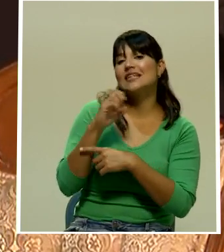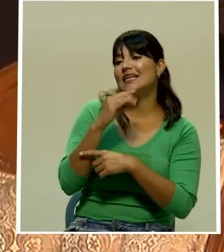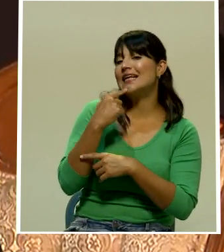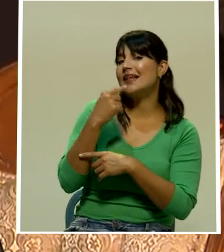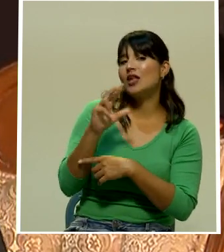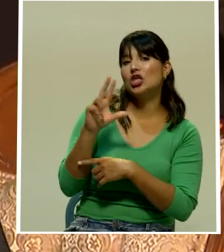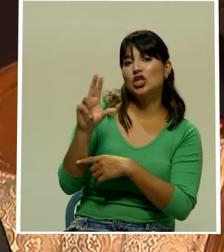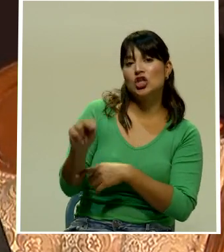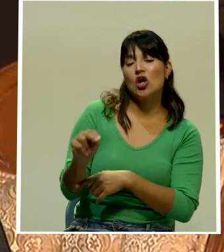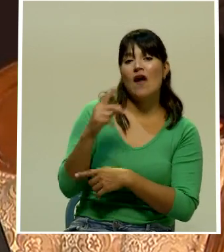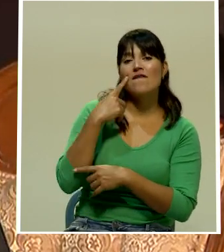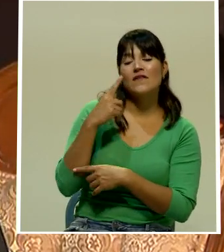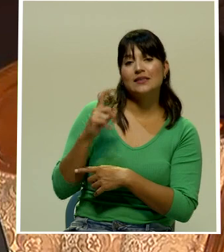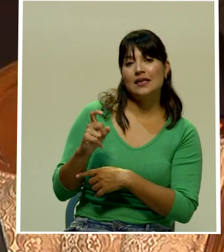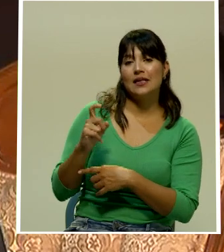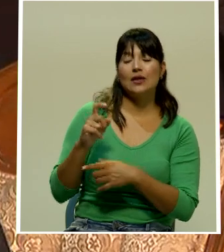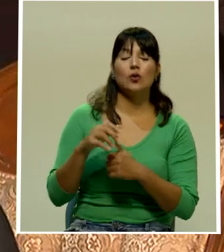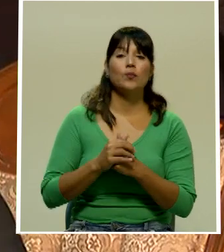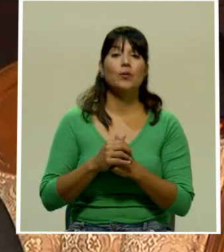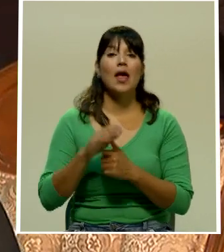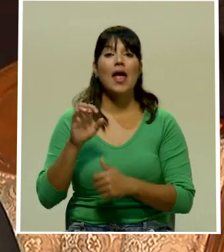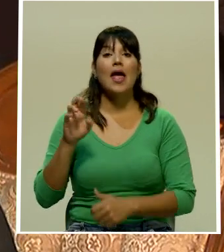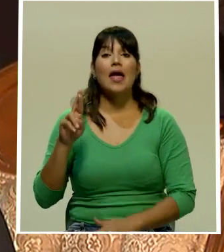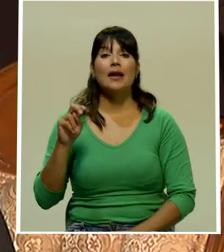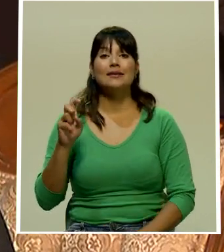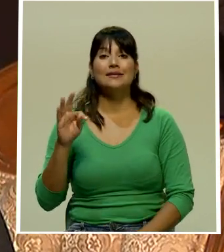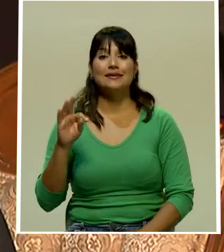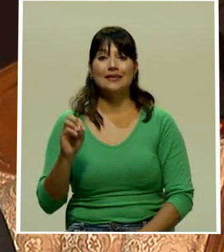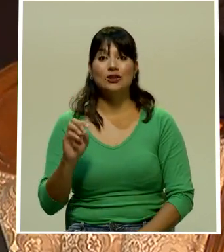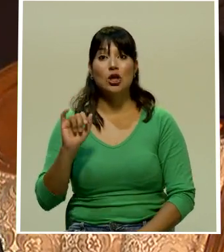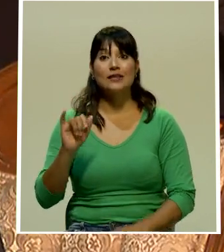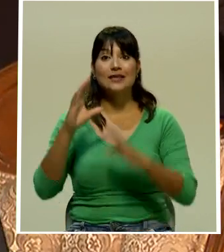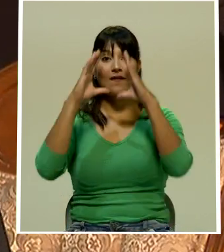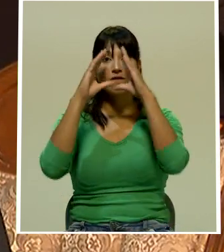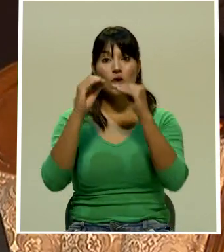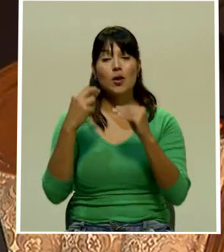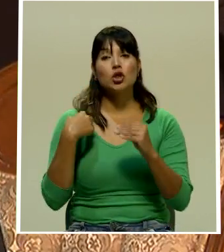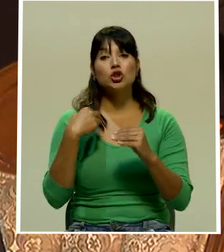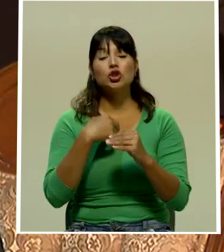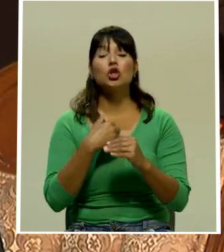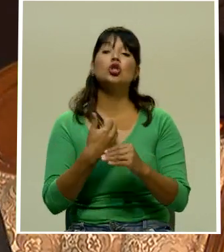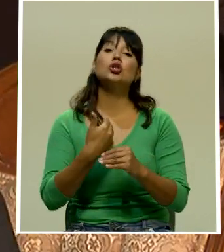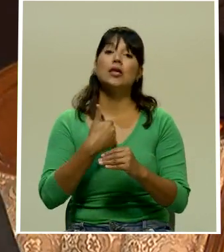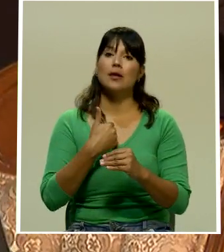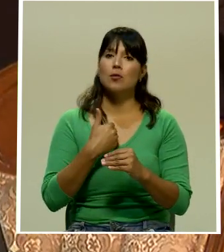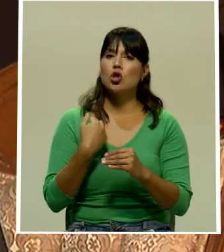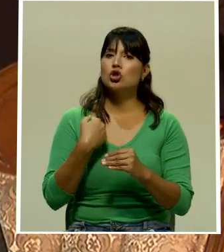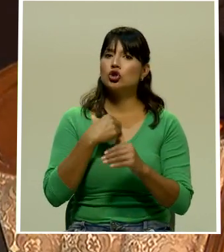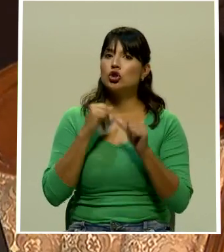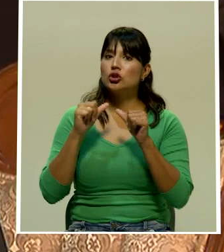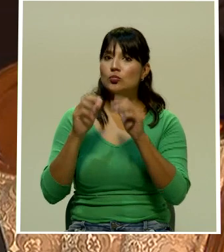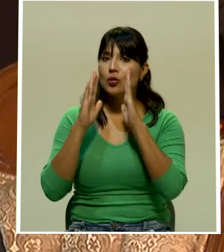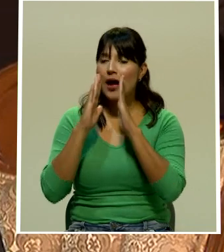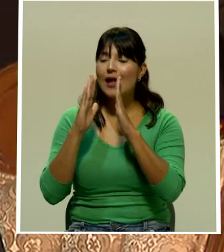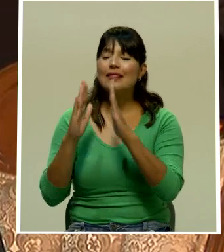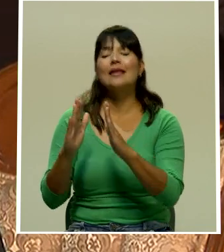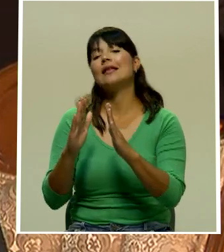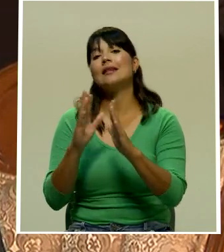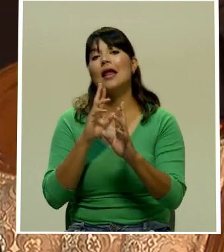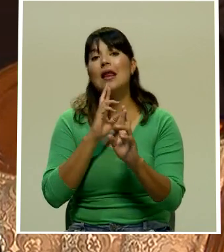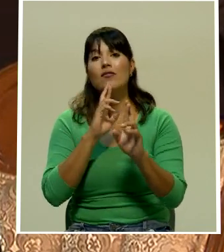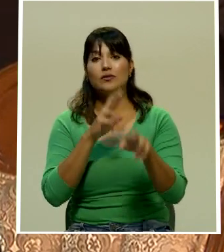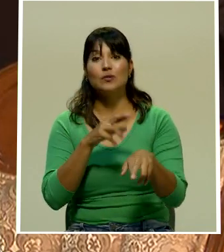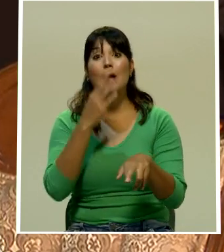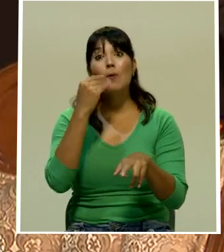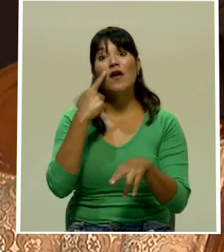primer circuito judicial de San José. Don Ernesto, esta es la información que tenemos estaremos muy al tanto por supuesto también de la resolución a la